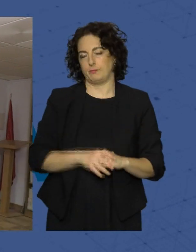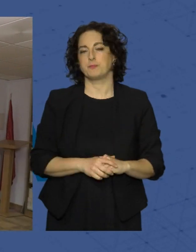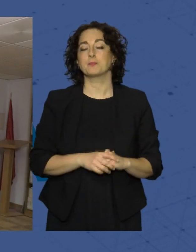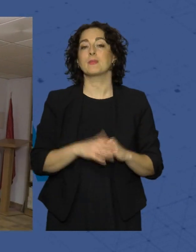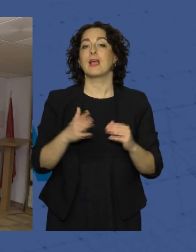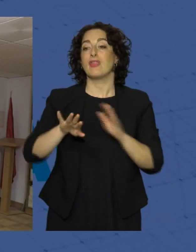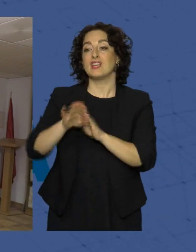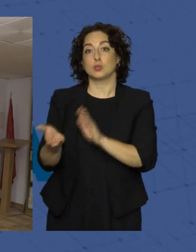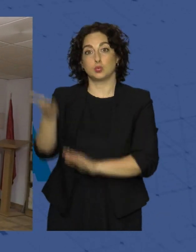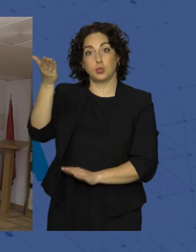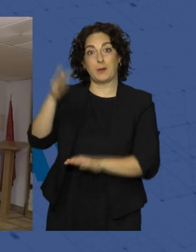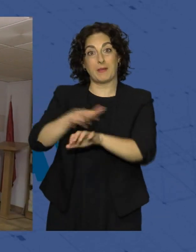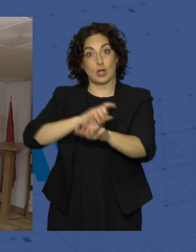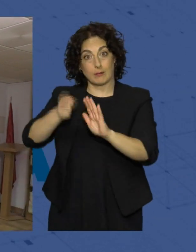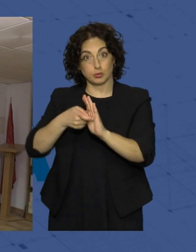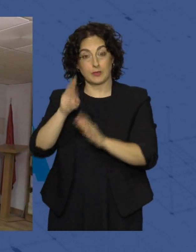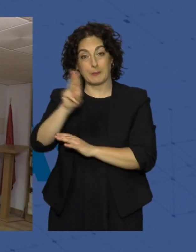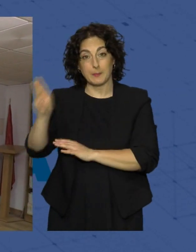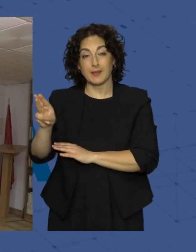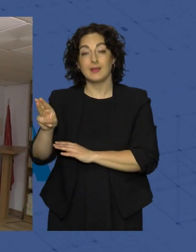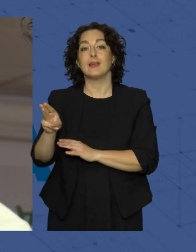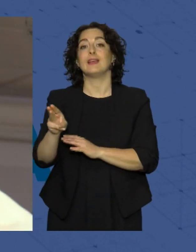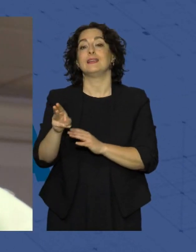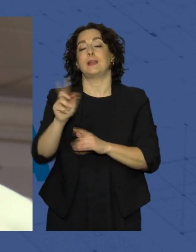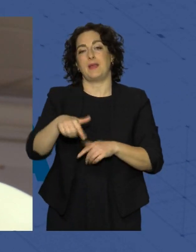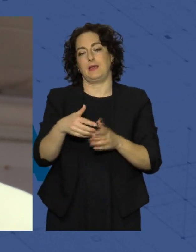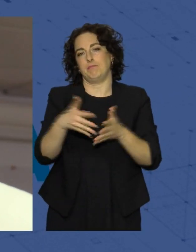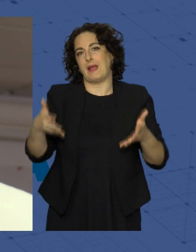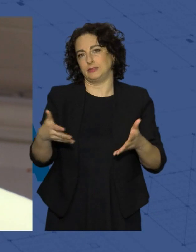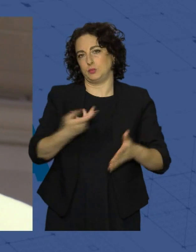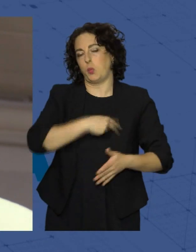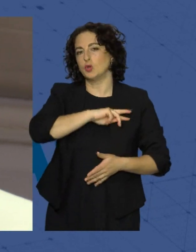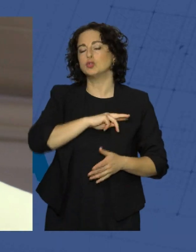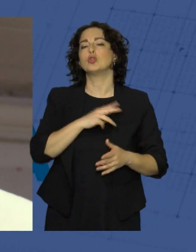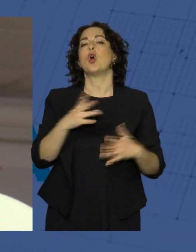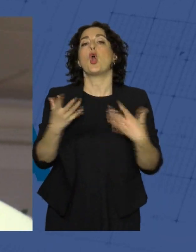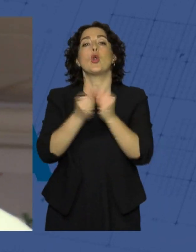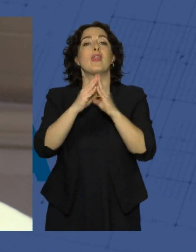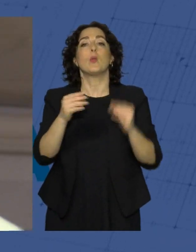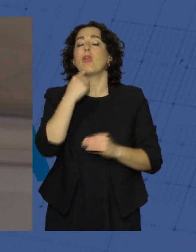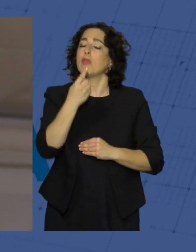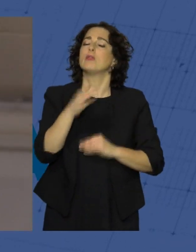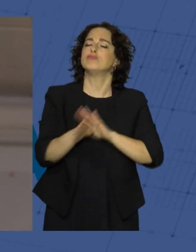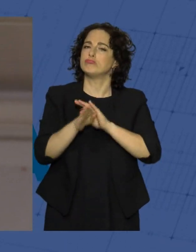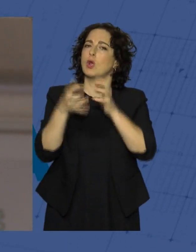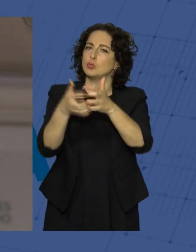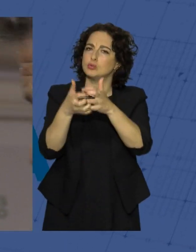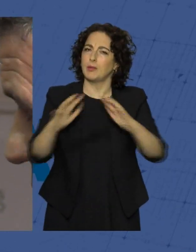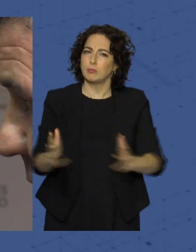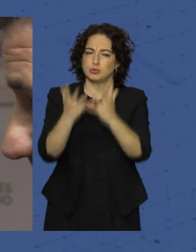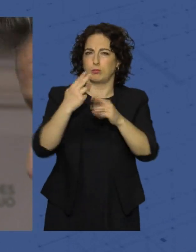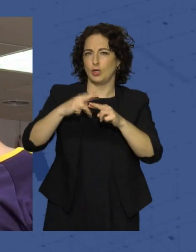de la derecha, con la mayoría absoluta del PP y el crecimiento de Vox, con Andalucía asegura que va a luchar para impulsar políticas